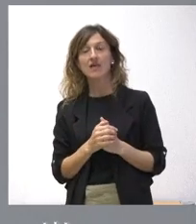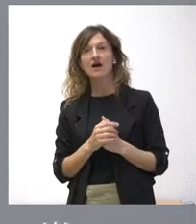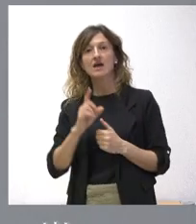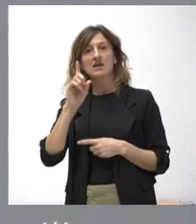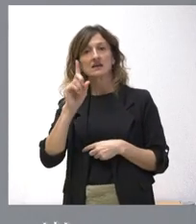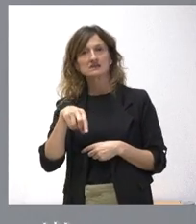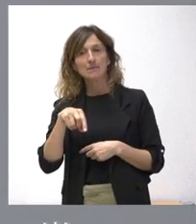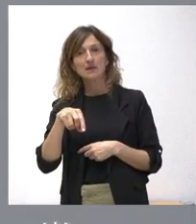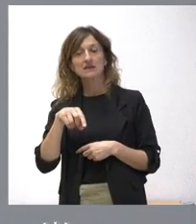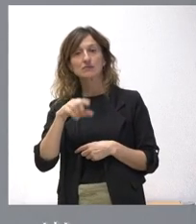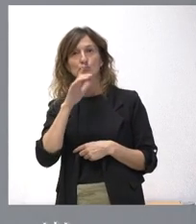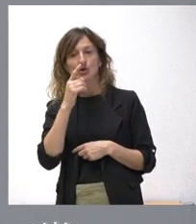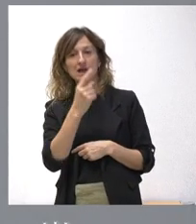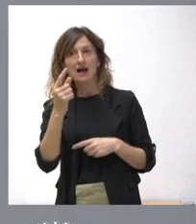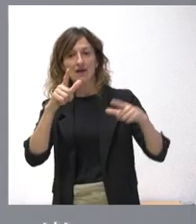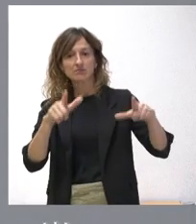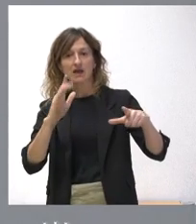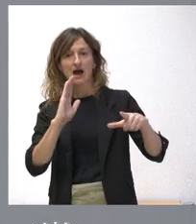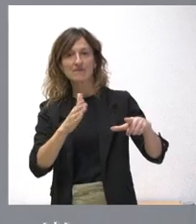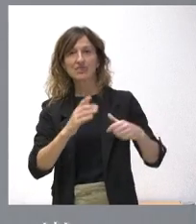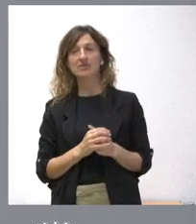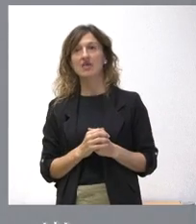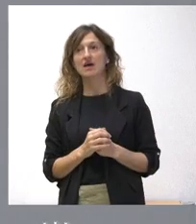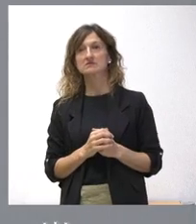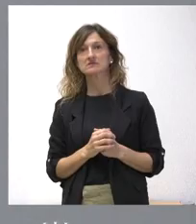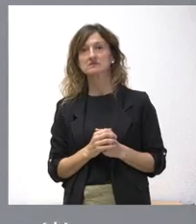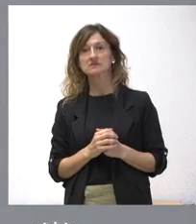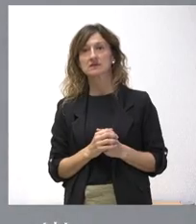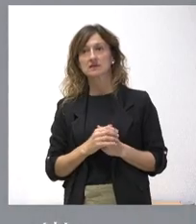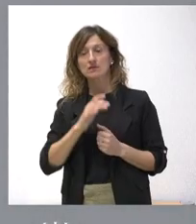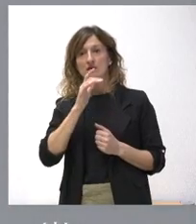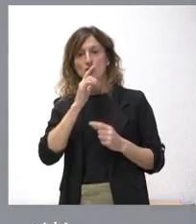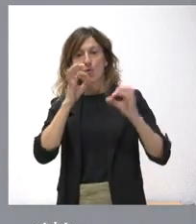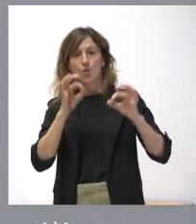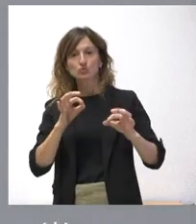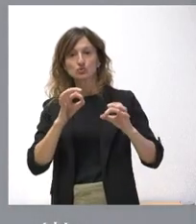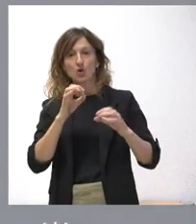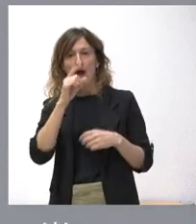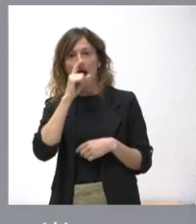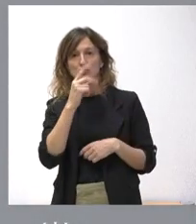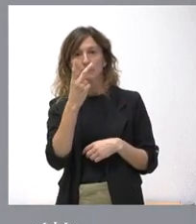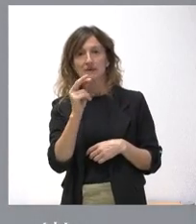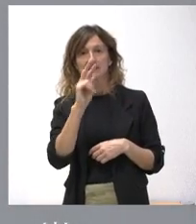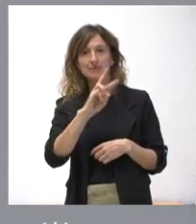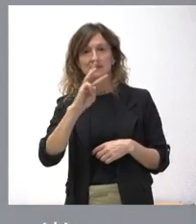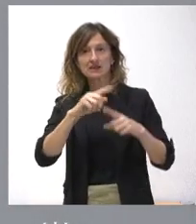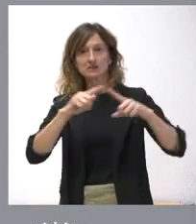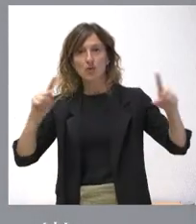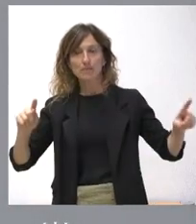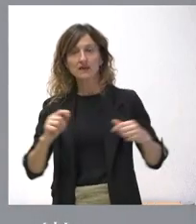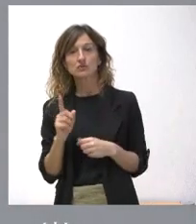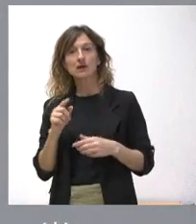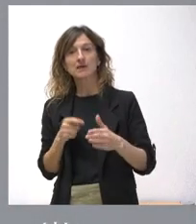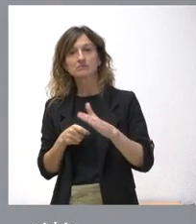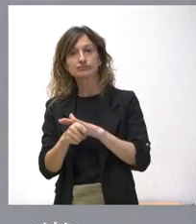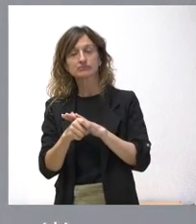también por cada una de las explotaciones afectadas. Con esto llegamos a todo el año 2023. Nuestra idea es abordar también financiación